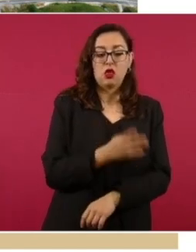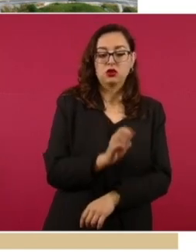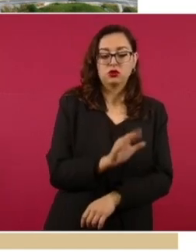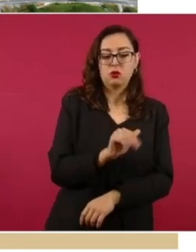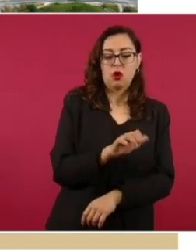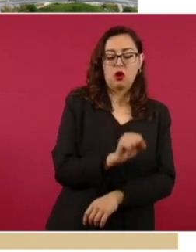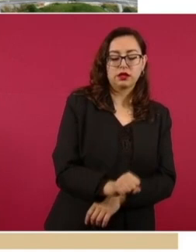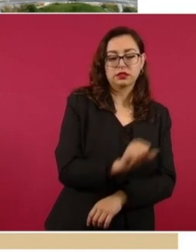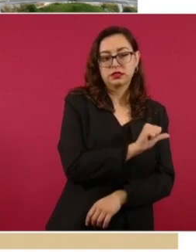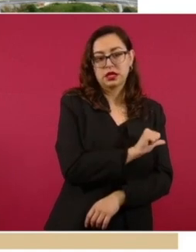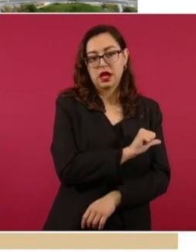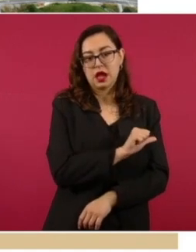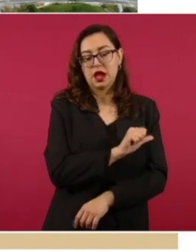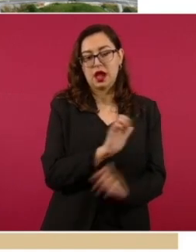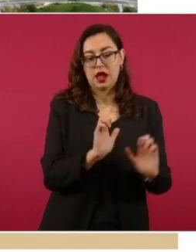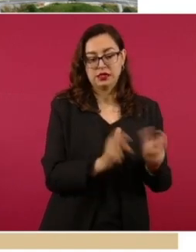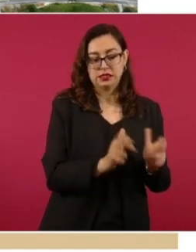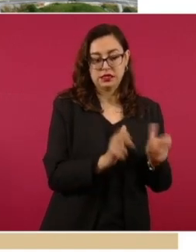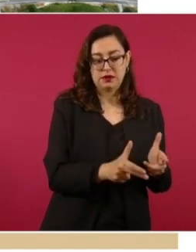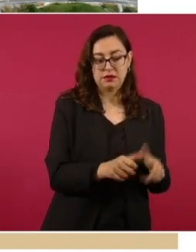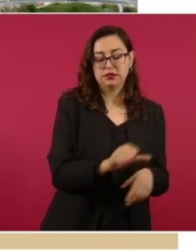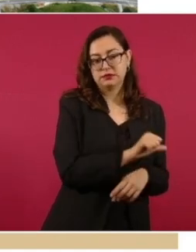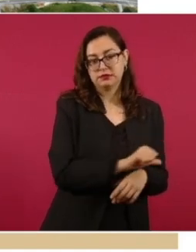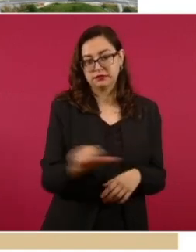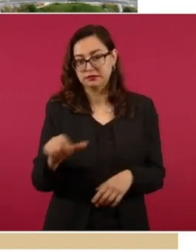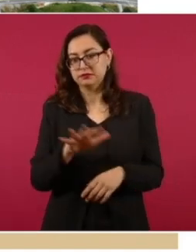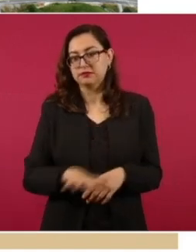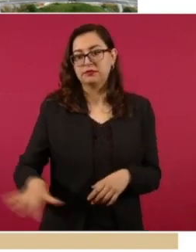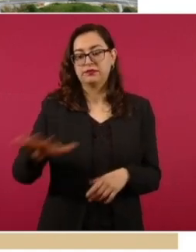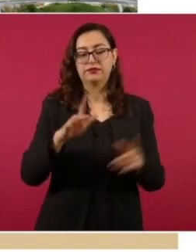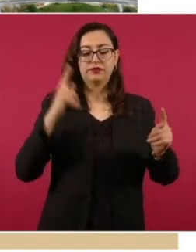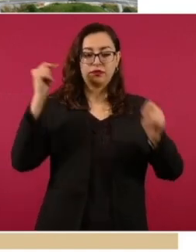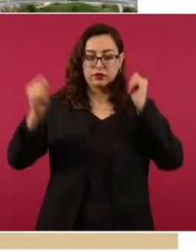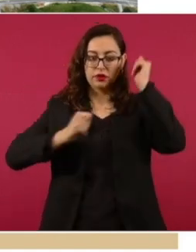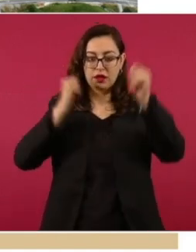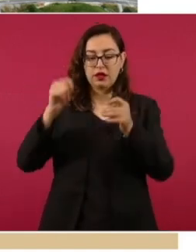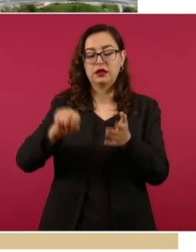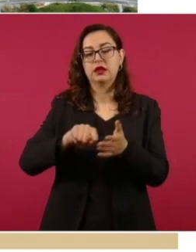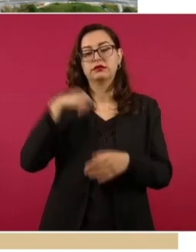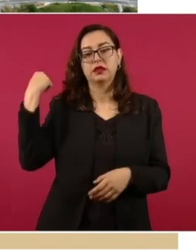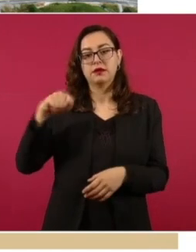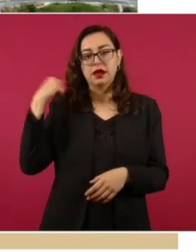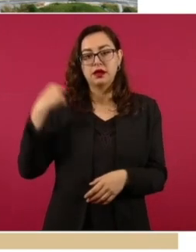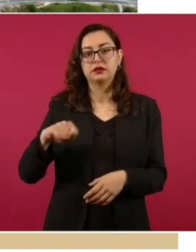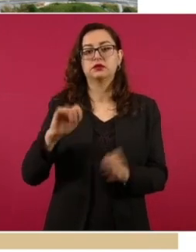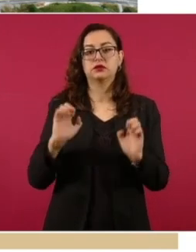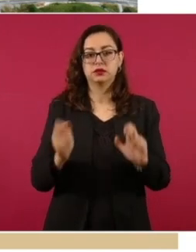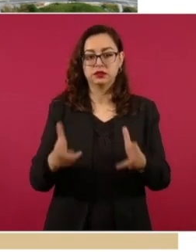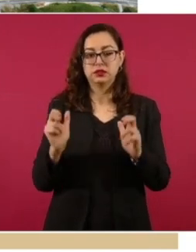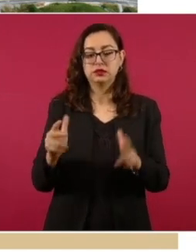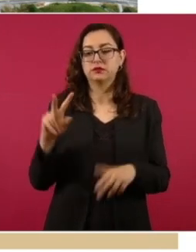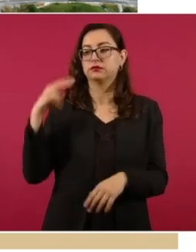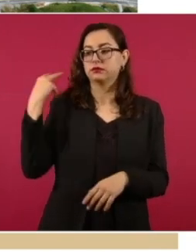Dos Bocas Tuxtla Gutiérrez, así como ahorro en zonas turísticas de los estados de Tabasco, Chiapas y Veracruz. Generamos en esta